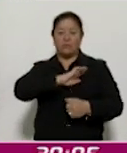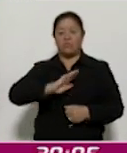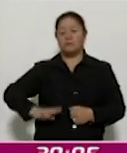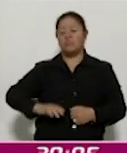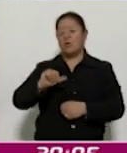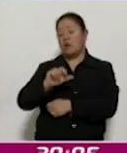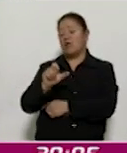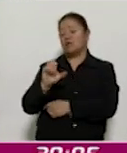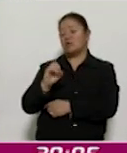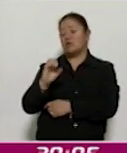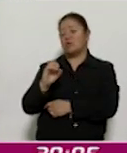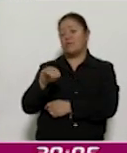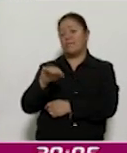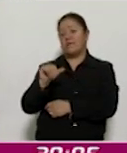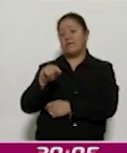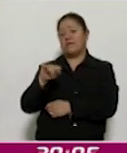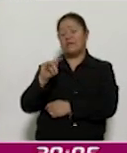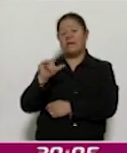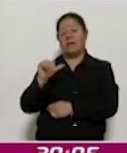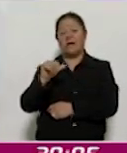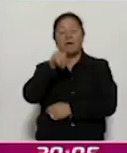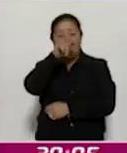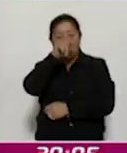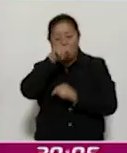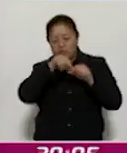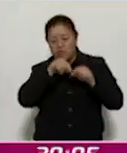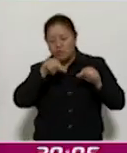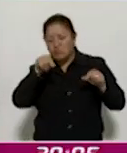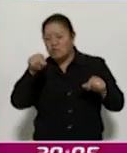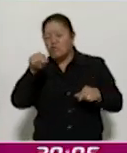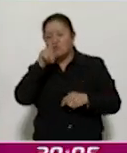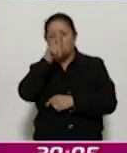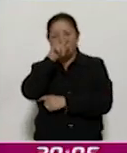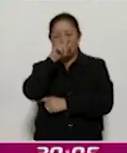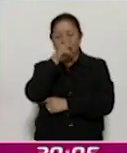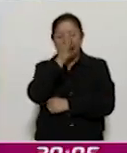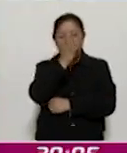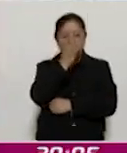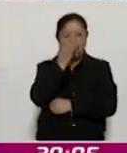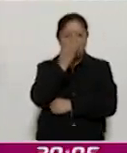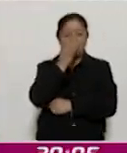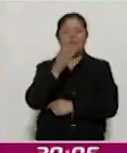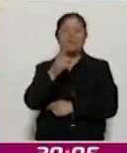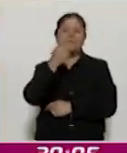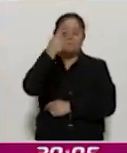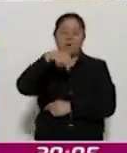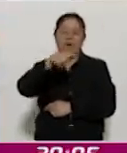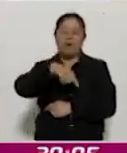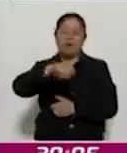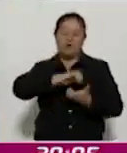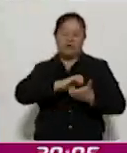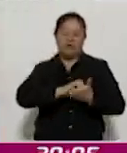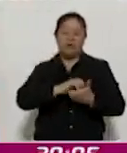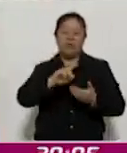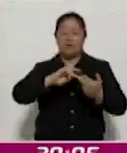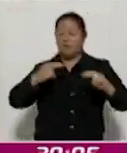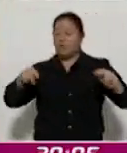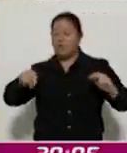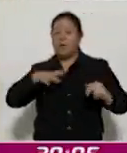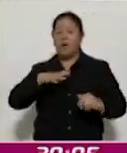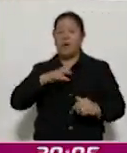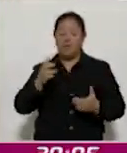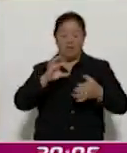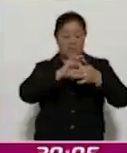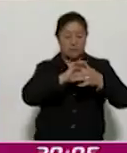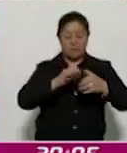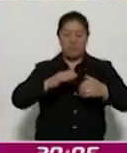Xocomanitla para la apertura de una nueva extensión de Conalep en la demarcación. Además establecieron alianzas con los municipios de